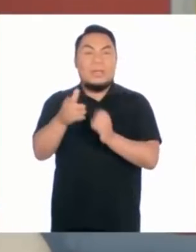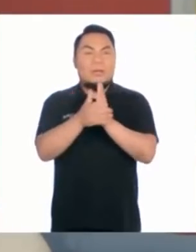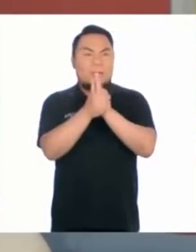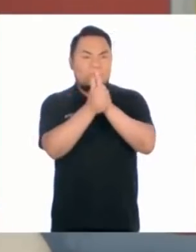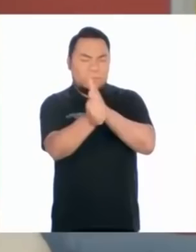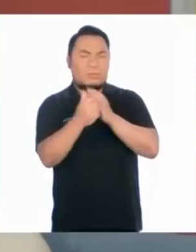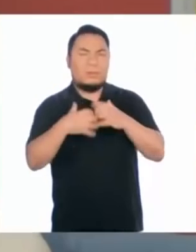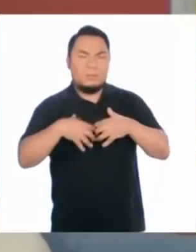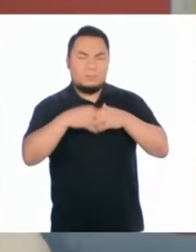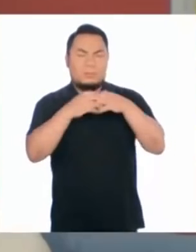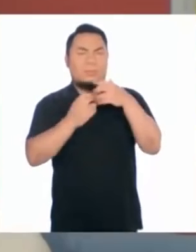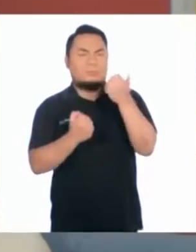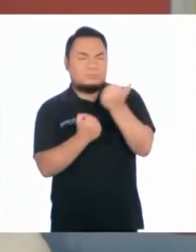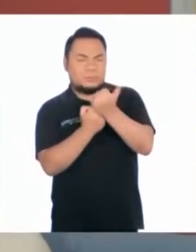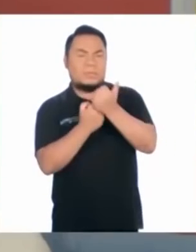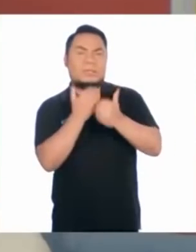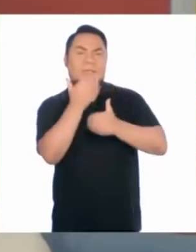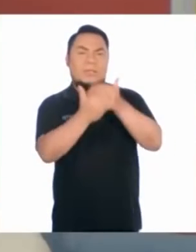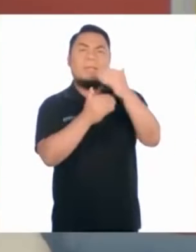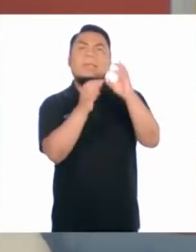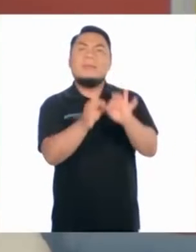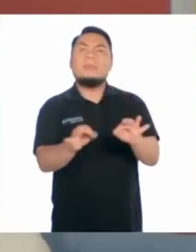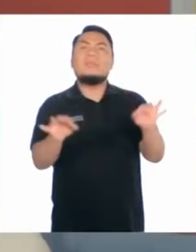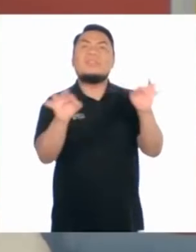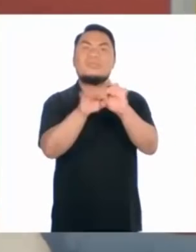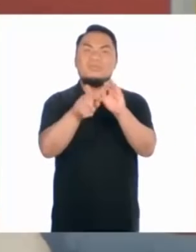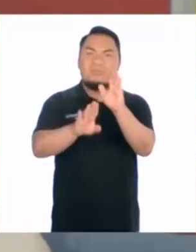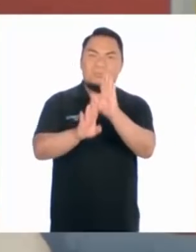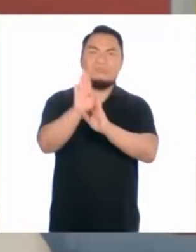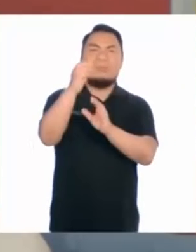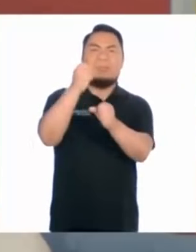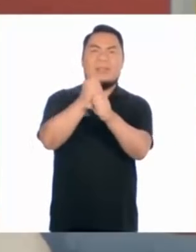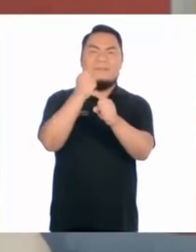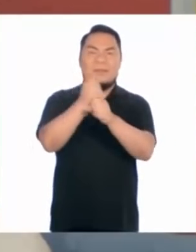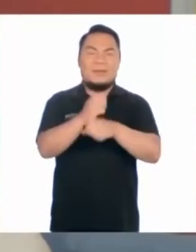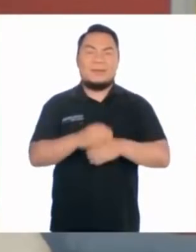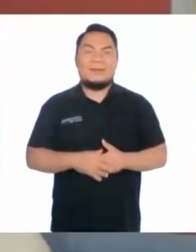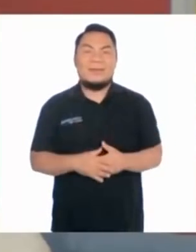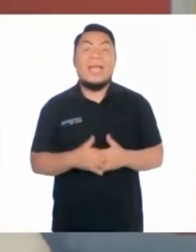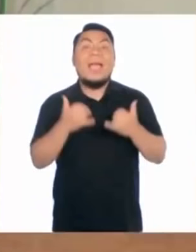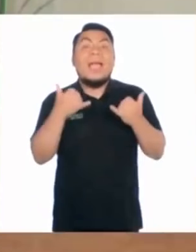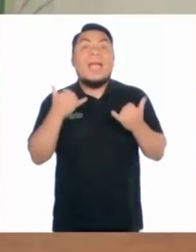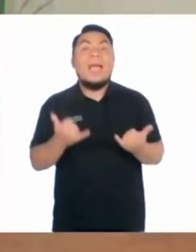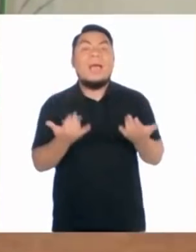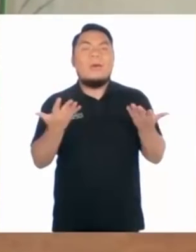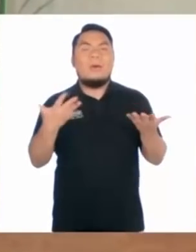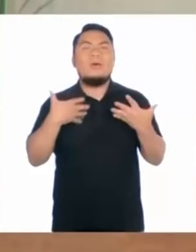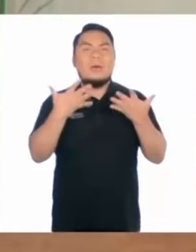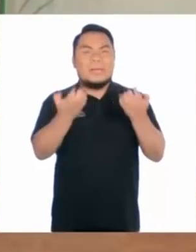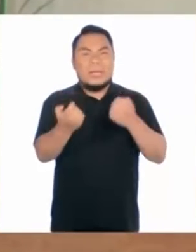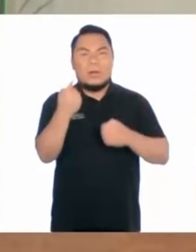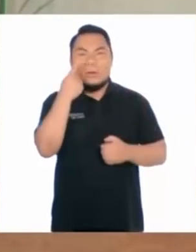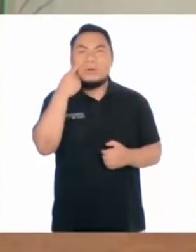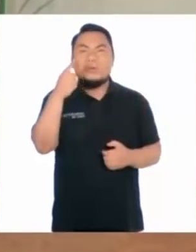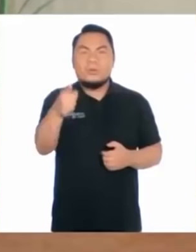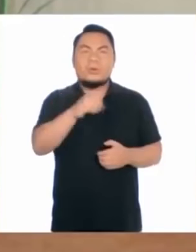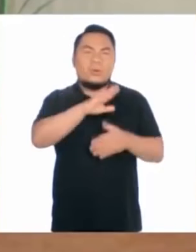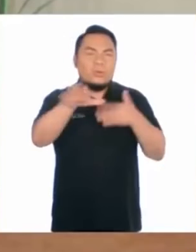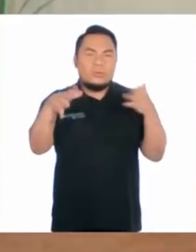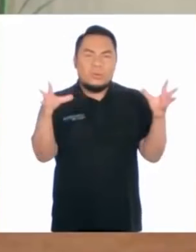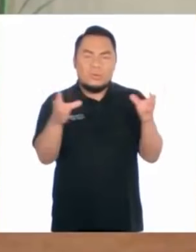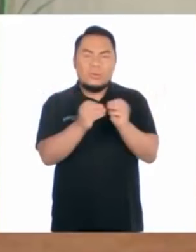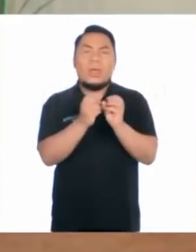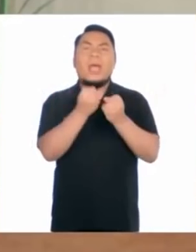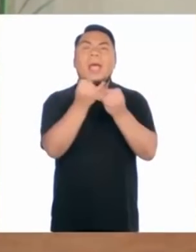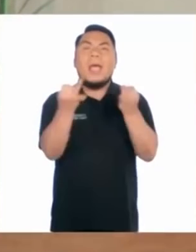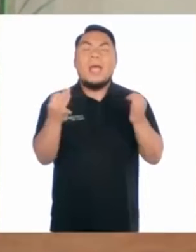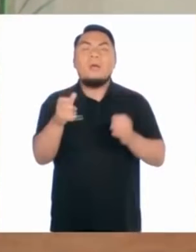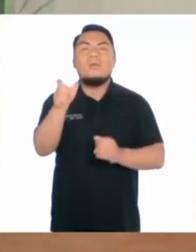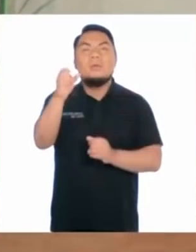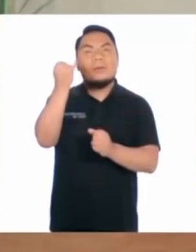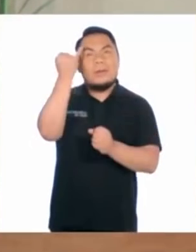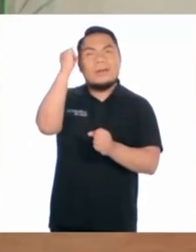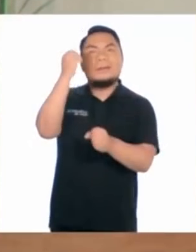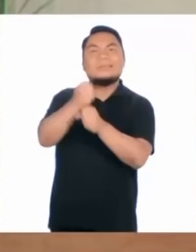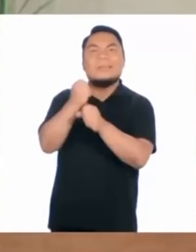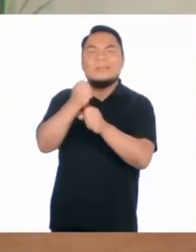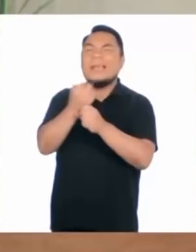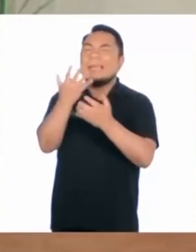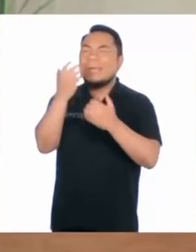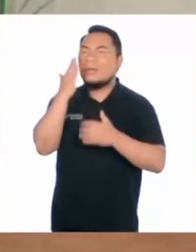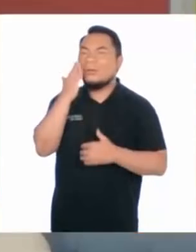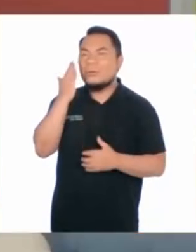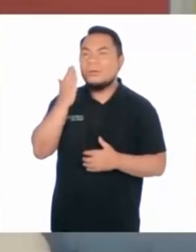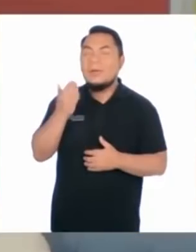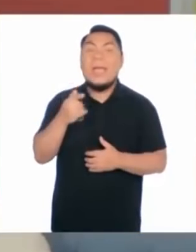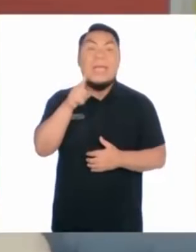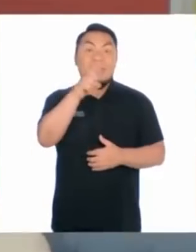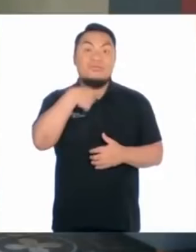y aquellas habilidades y potencialidades importantes para poder emprender. Pero ahora quiero conocer en concreto algunos emprendimientos.